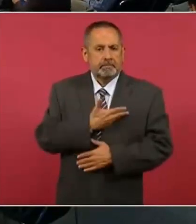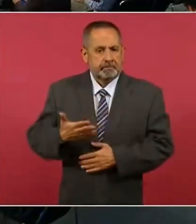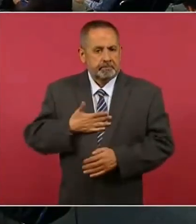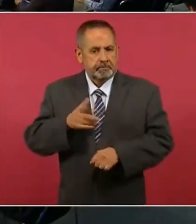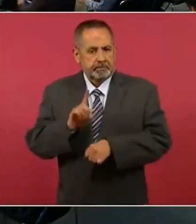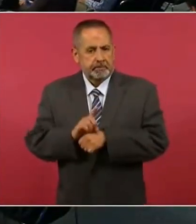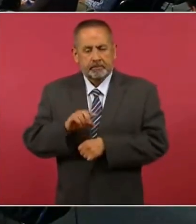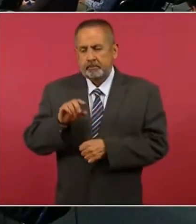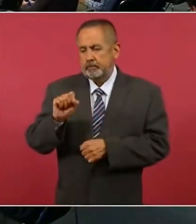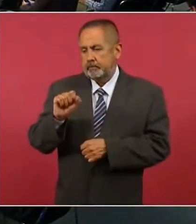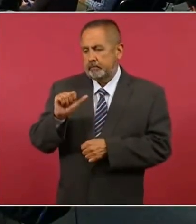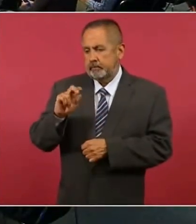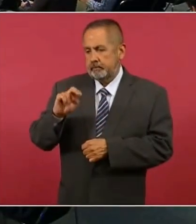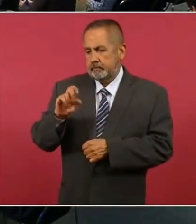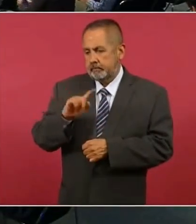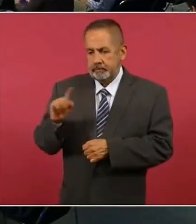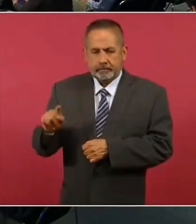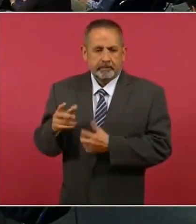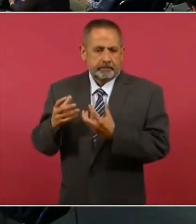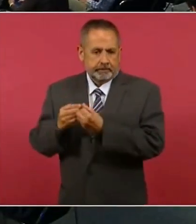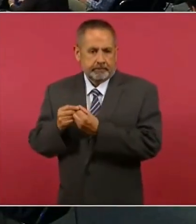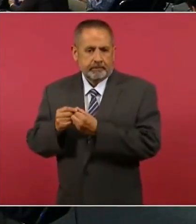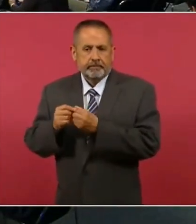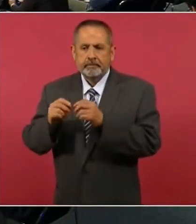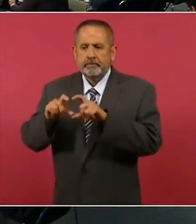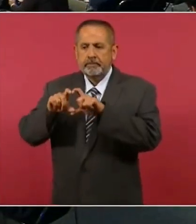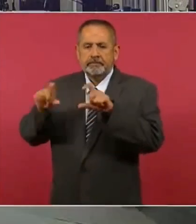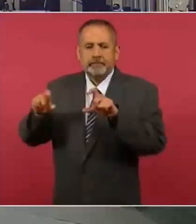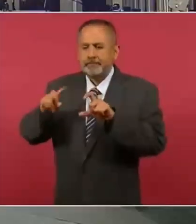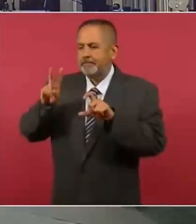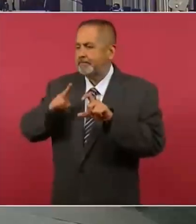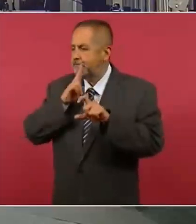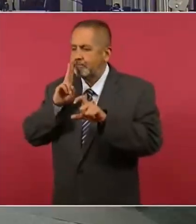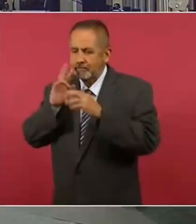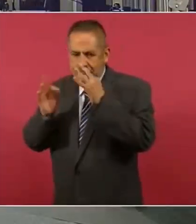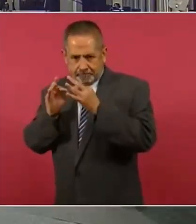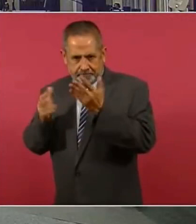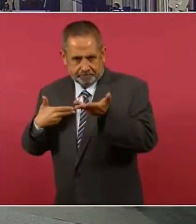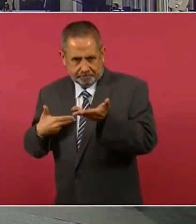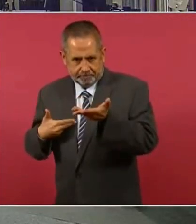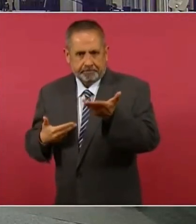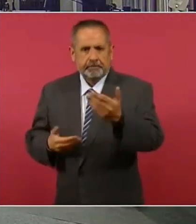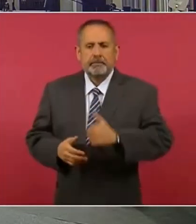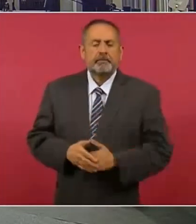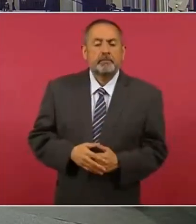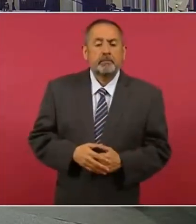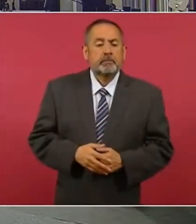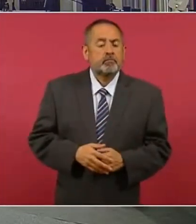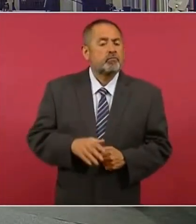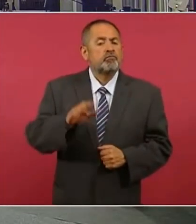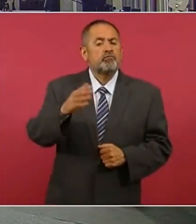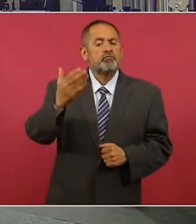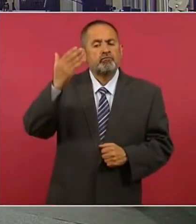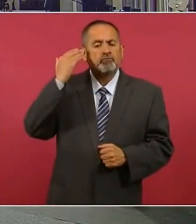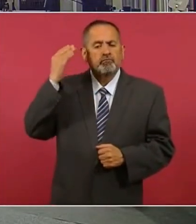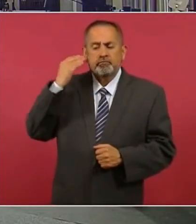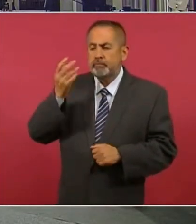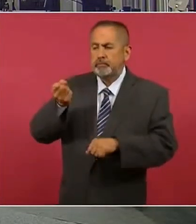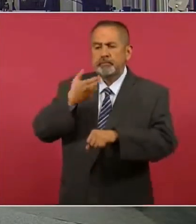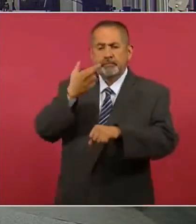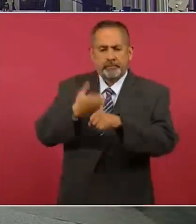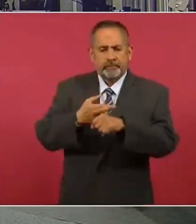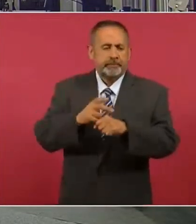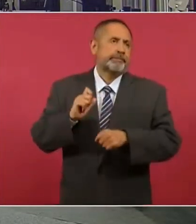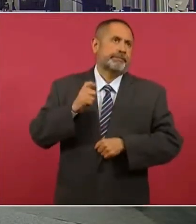Buenos días, Judit Sánchez Reyes de La Verdad Noticias. Presidente, desde hace días el exsecretario de Seguridad,